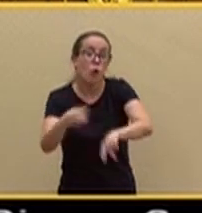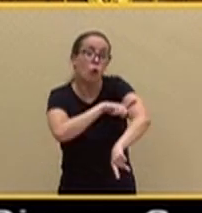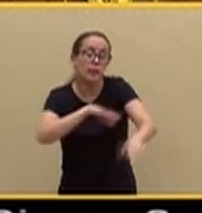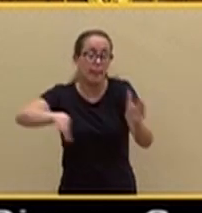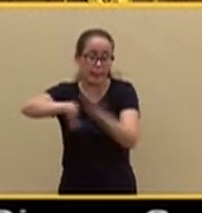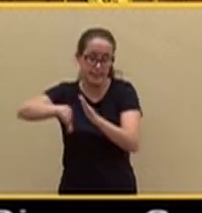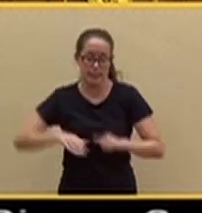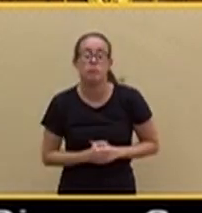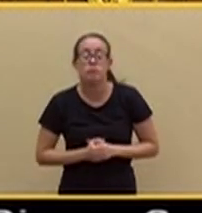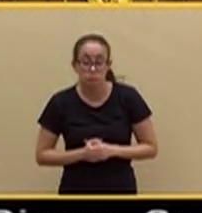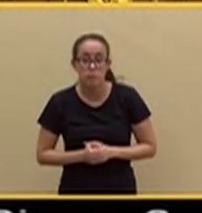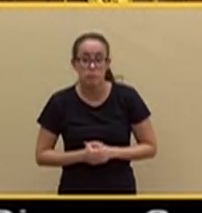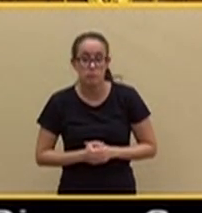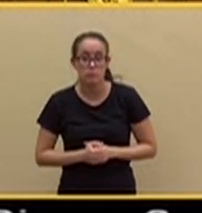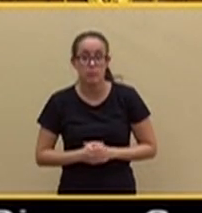Señor Rivera, señor Casado,